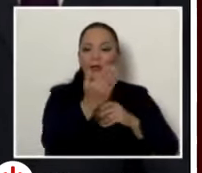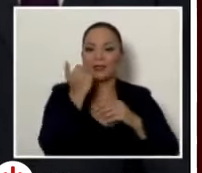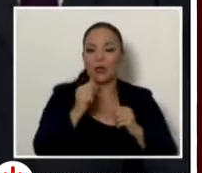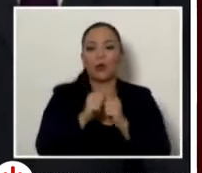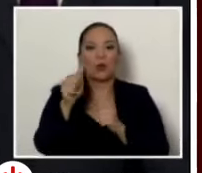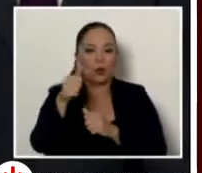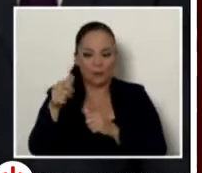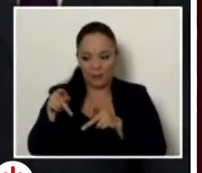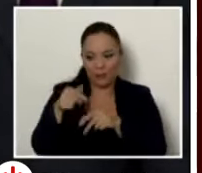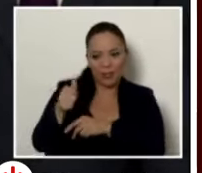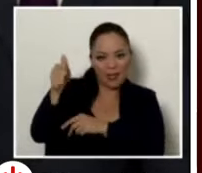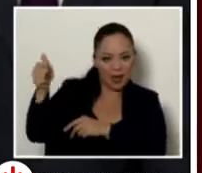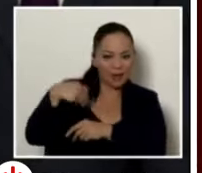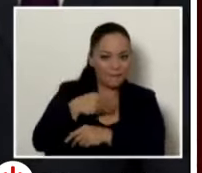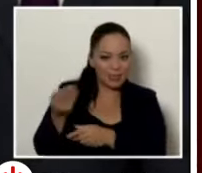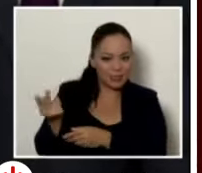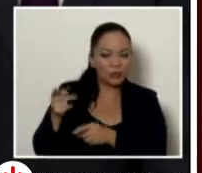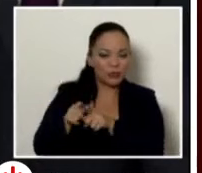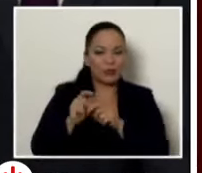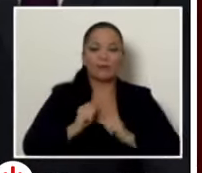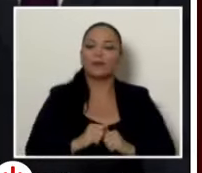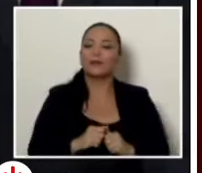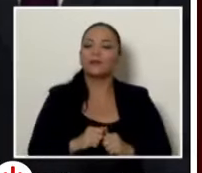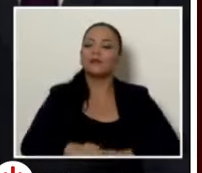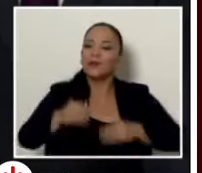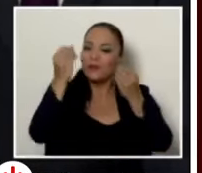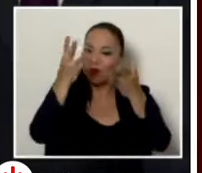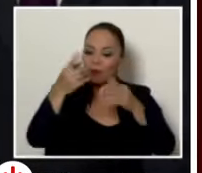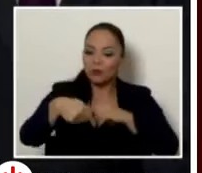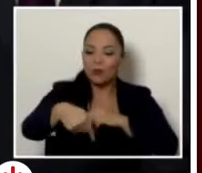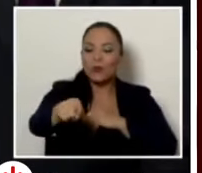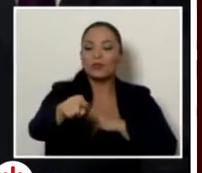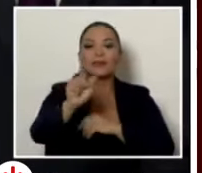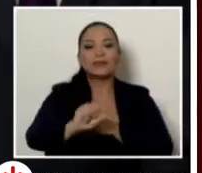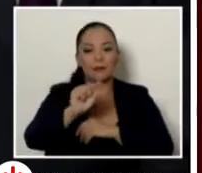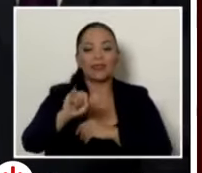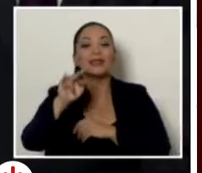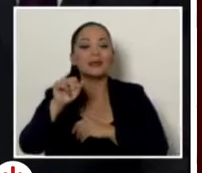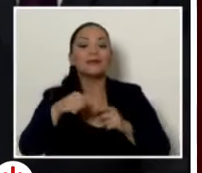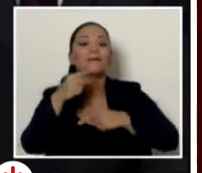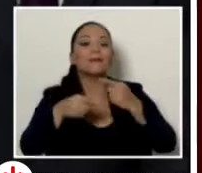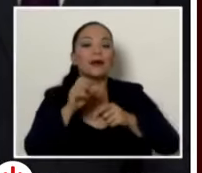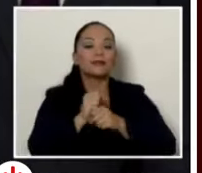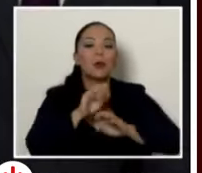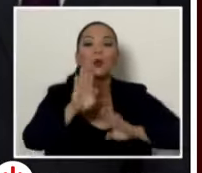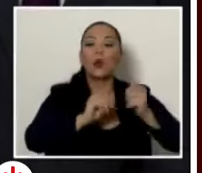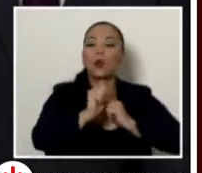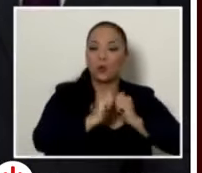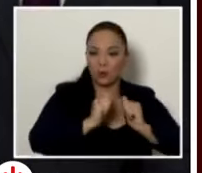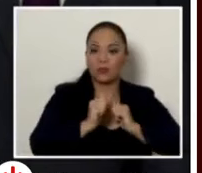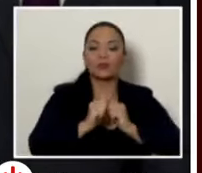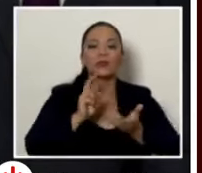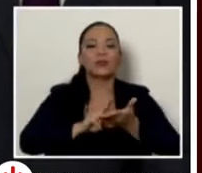jerarcas aquí presentes. Y anunciar que en las próximas semanas el INSS estará licitando por medio de contratación